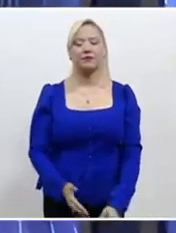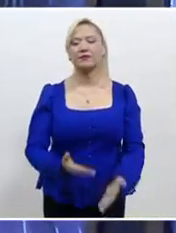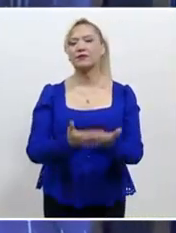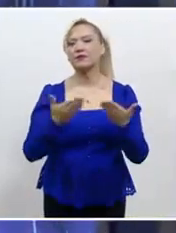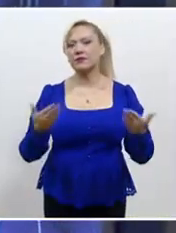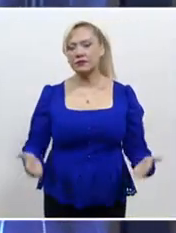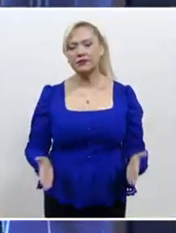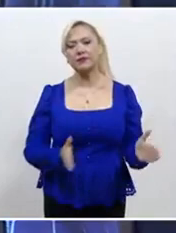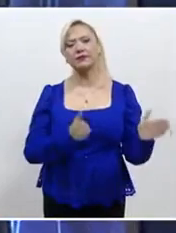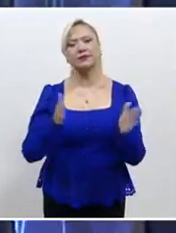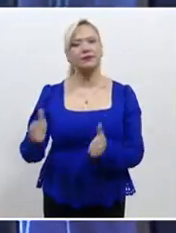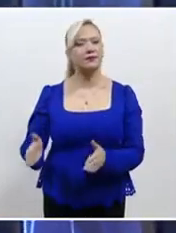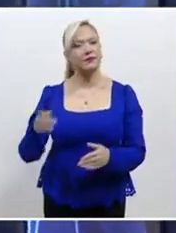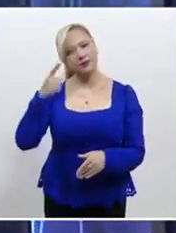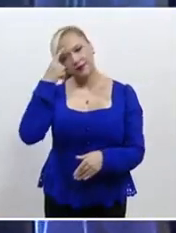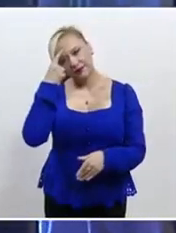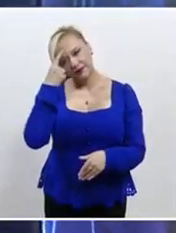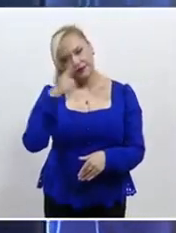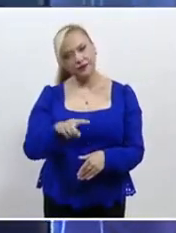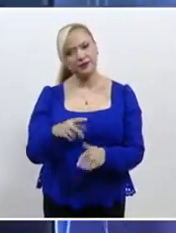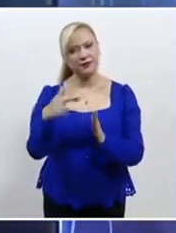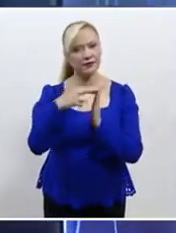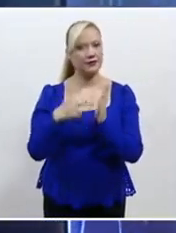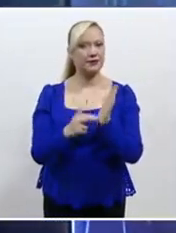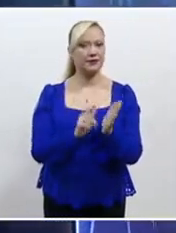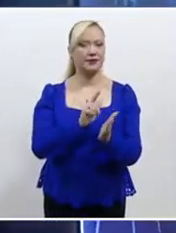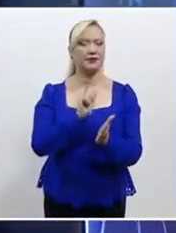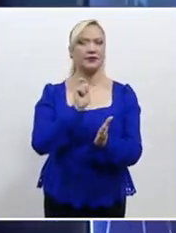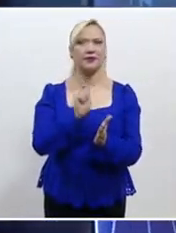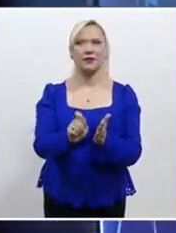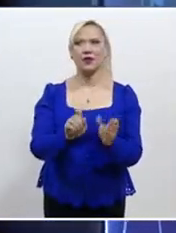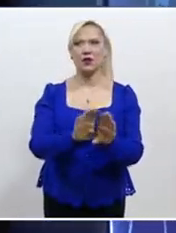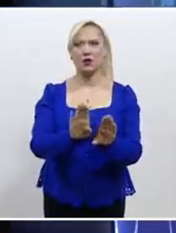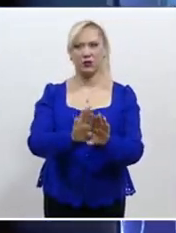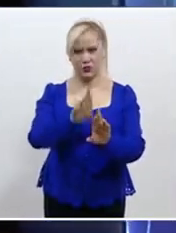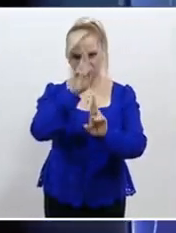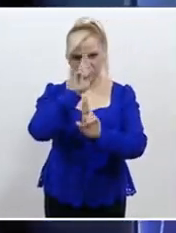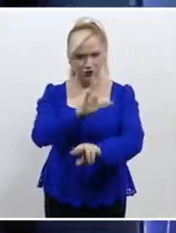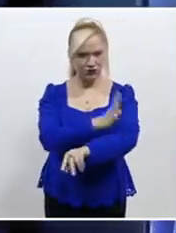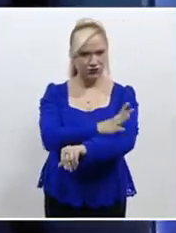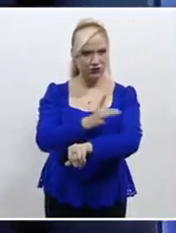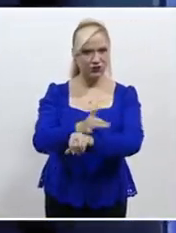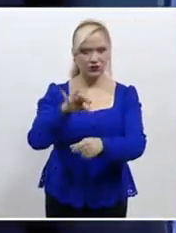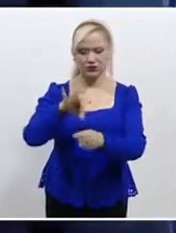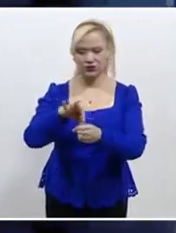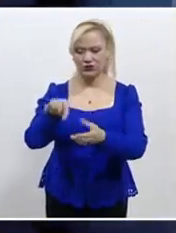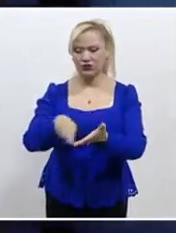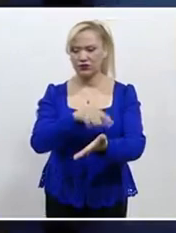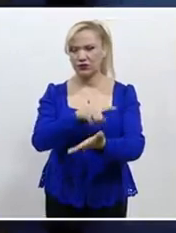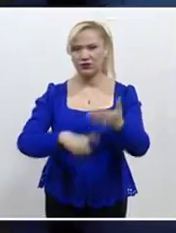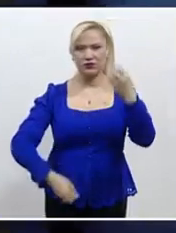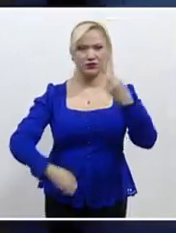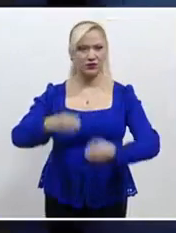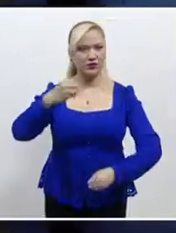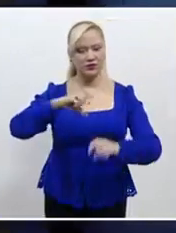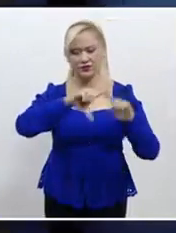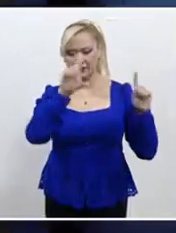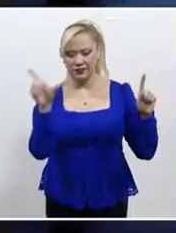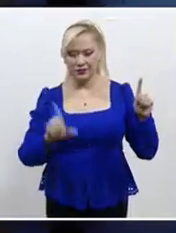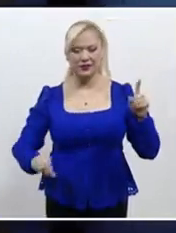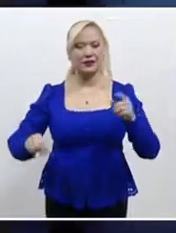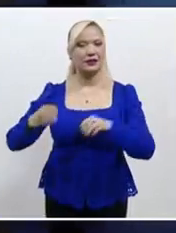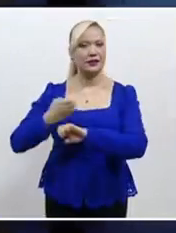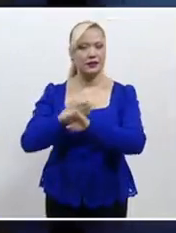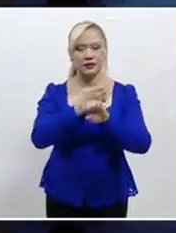más noticias, durante la suscripción del Código de Ética Modelo para los Tribunales Electorales Federal y Estatales, el magistrado